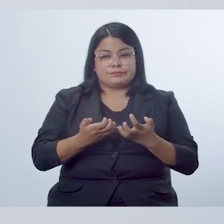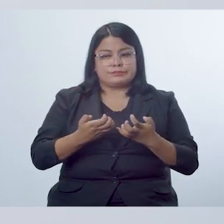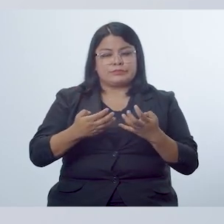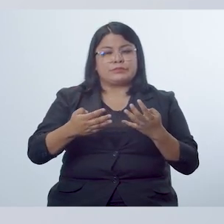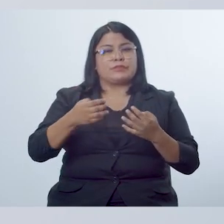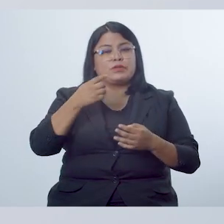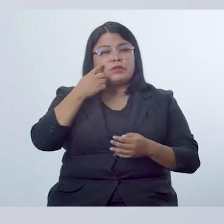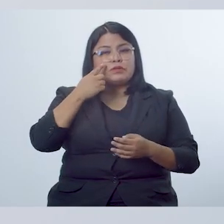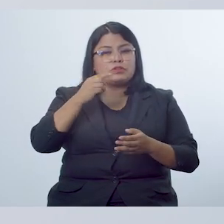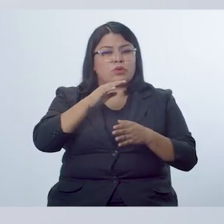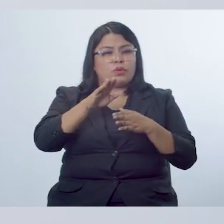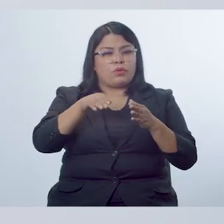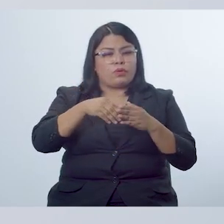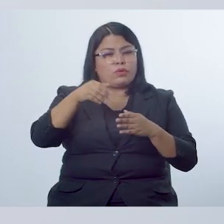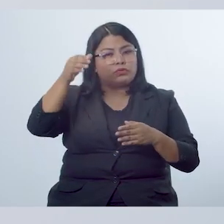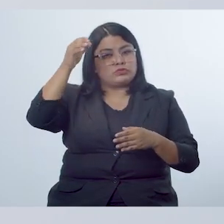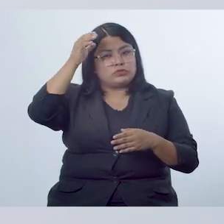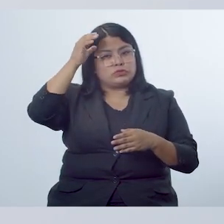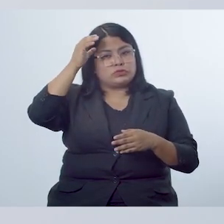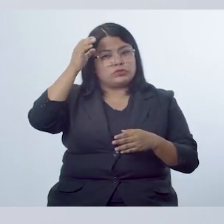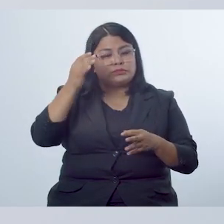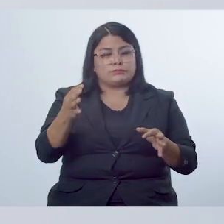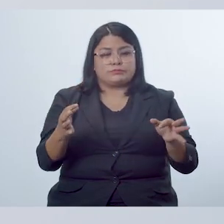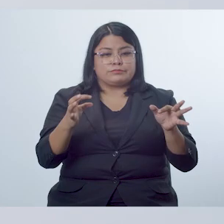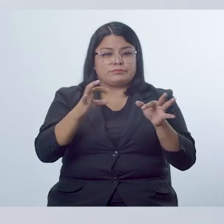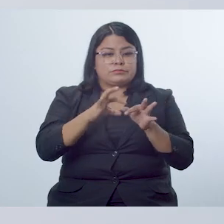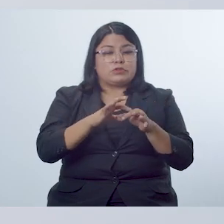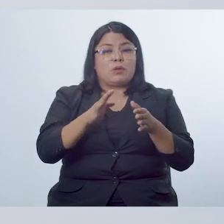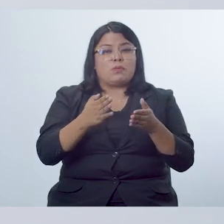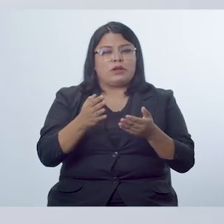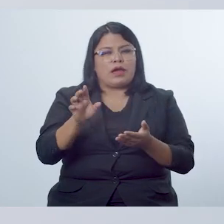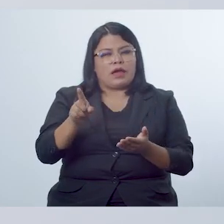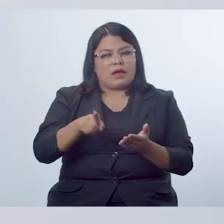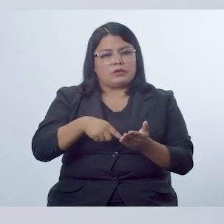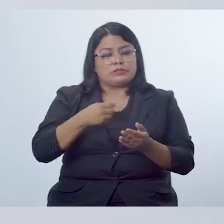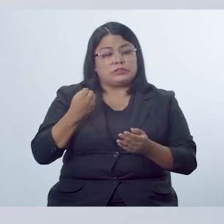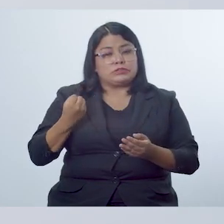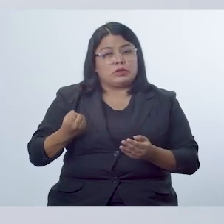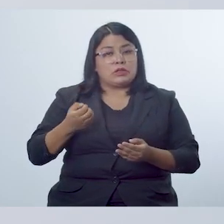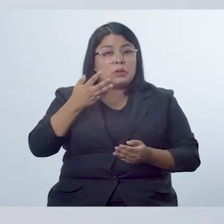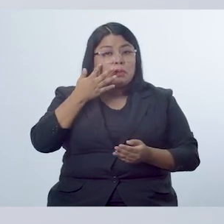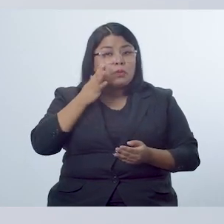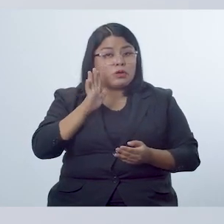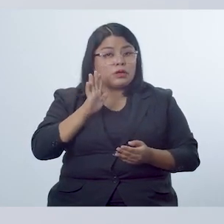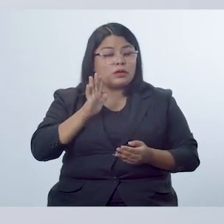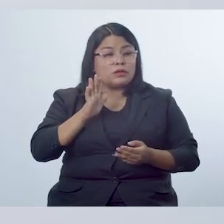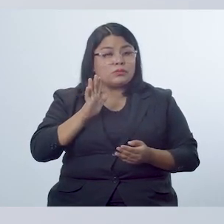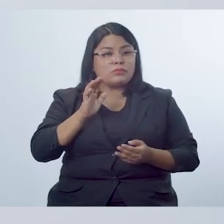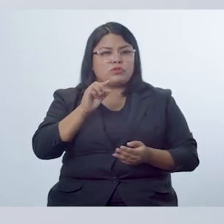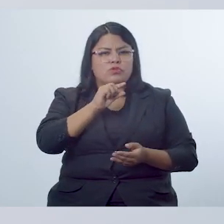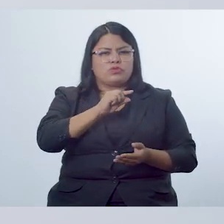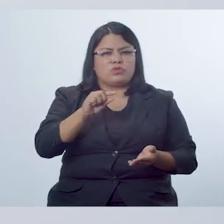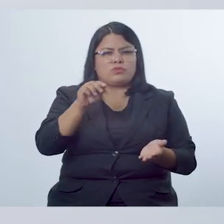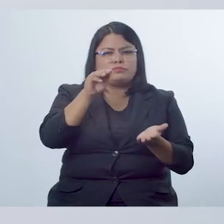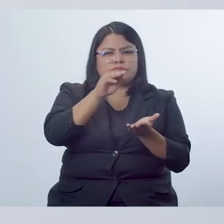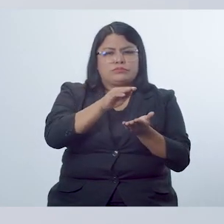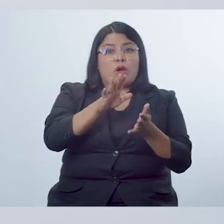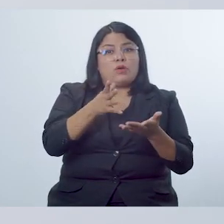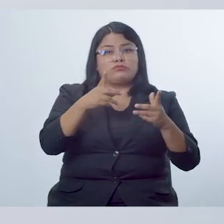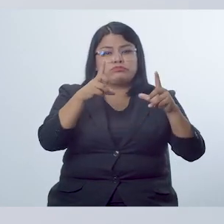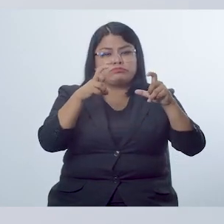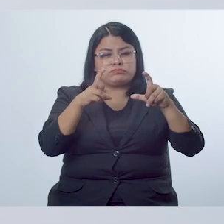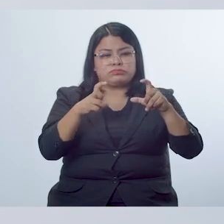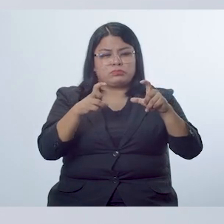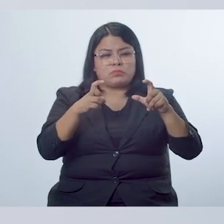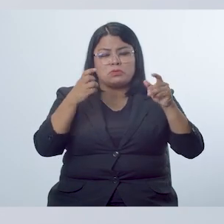contextualizar el conocimiento. ¿Por qué? Porque en muchas ocasiones el estudiantado tiene un nombre de una unidad o una